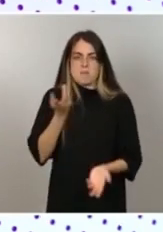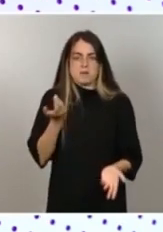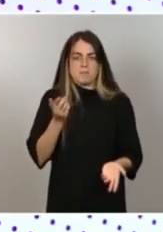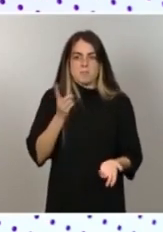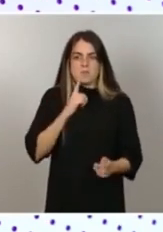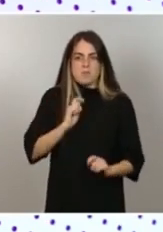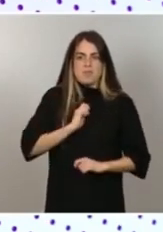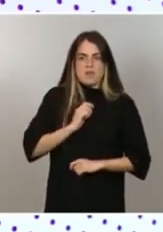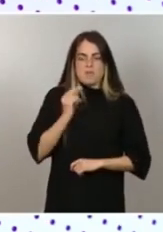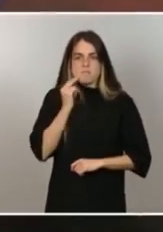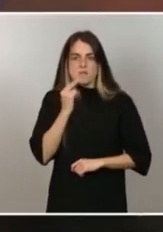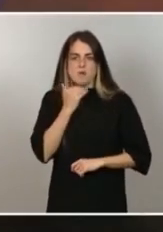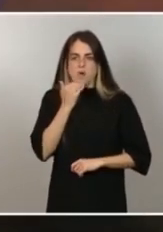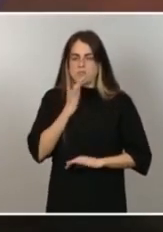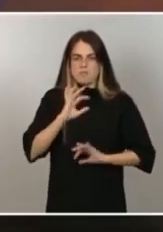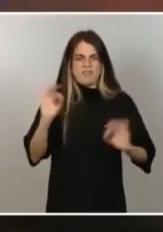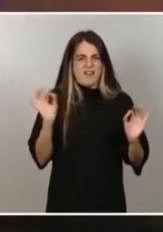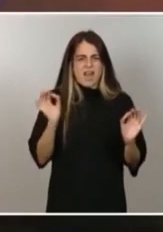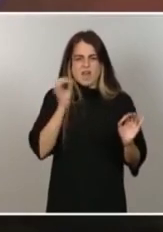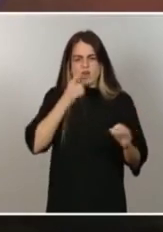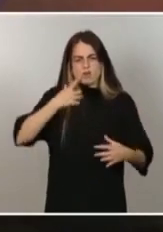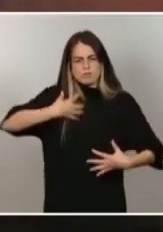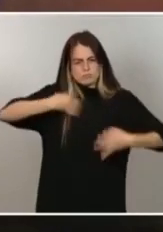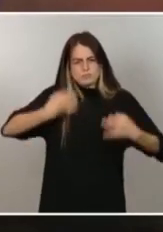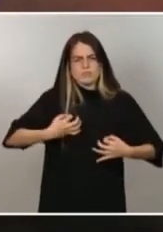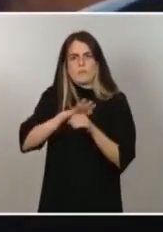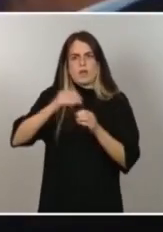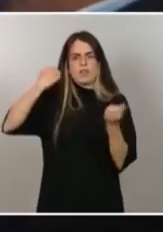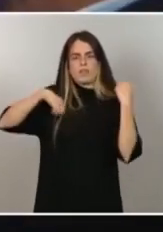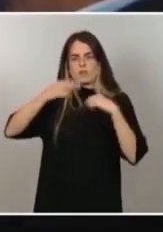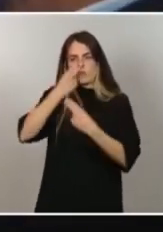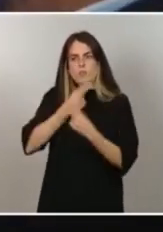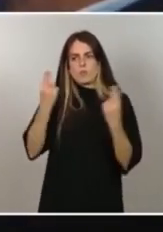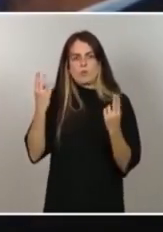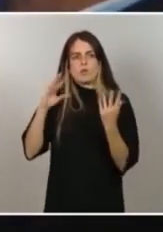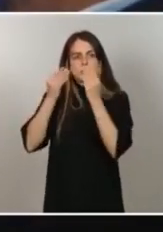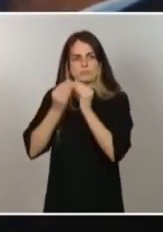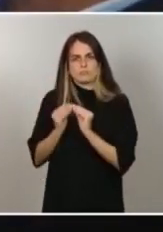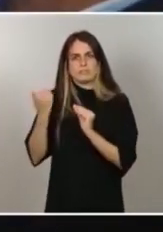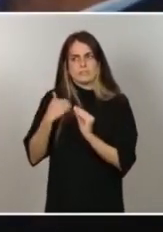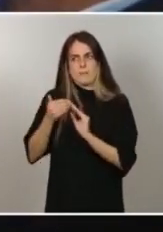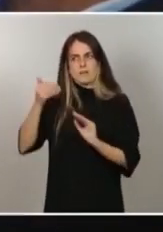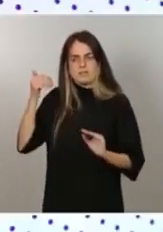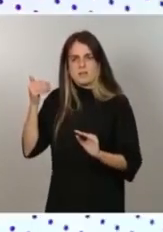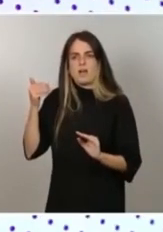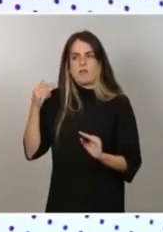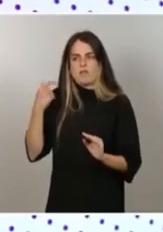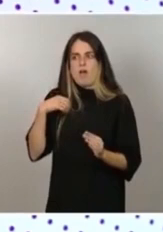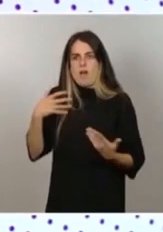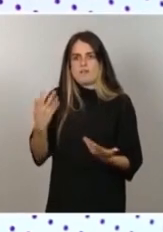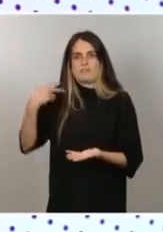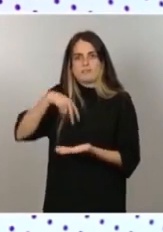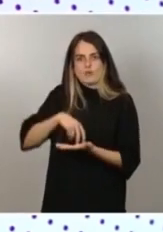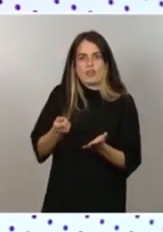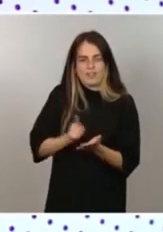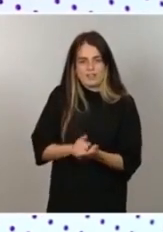Necesitas de la parte corrupta que pueda haber incluso en el tema sanitario, en el lado